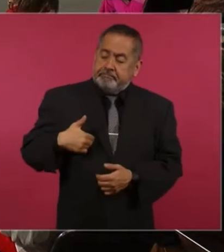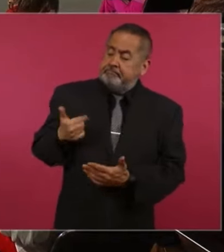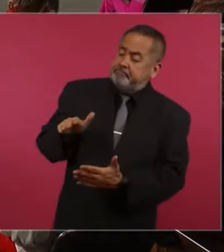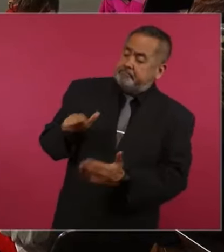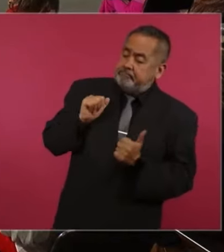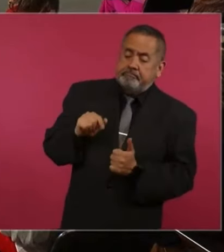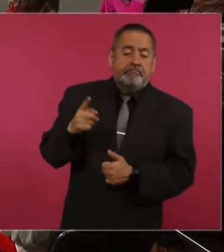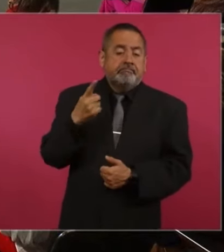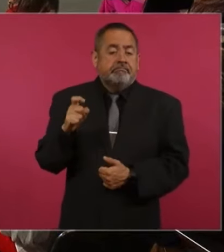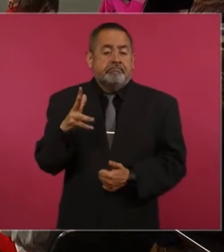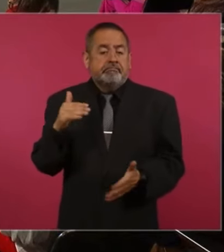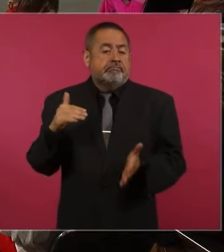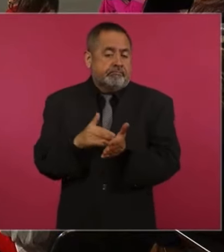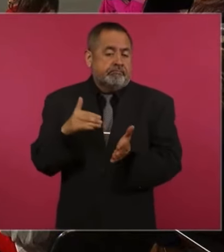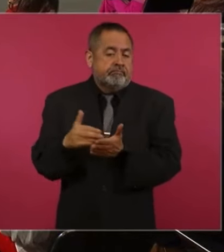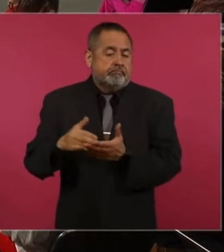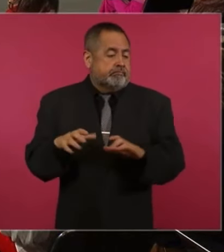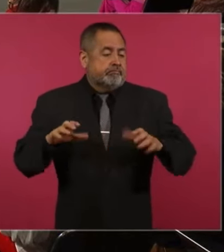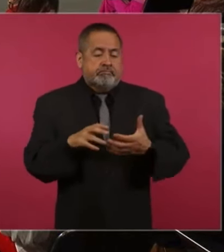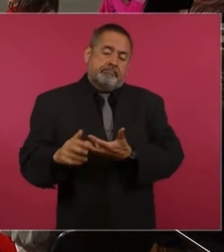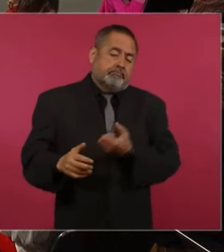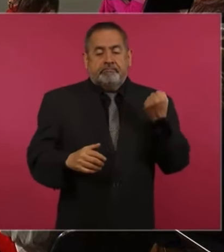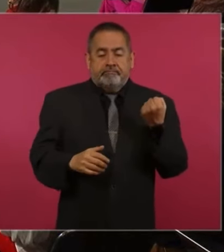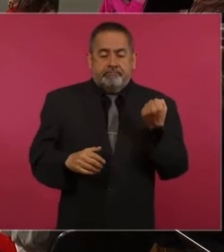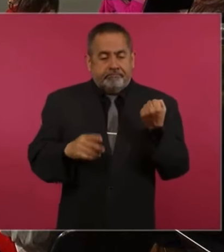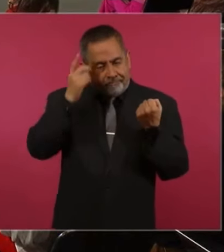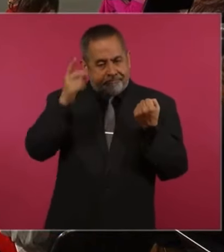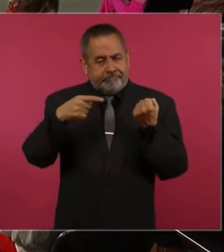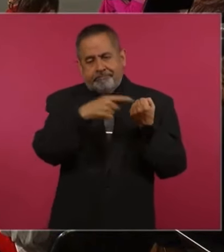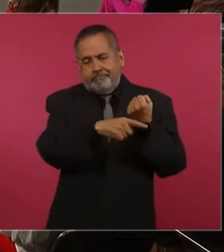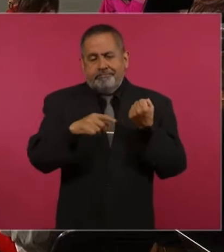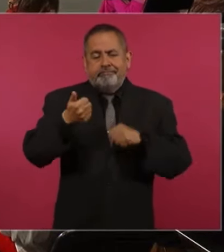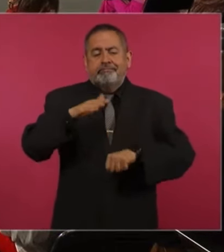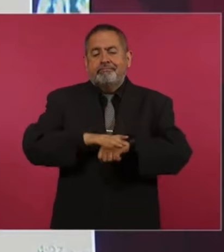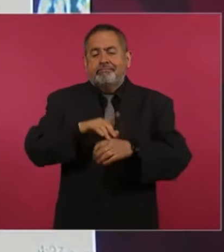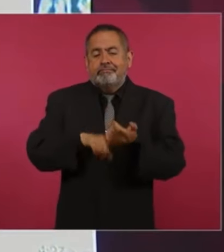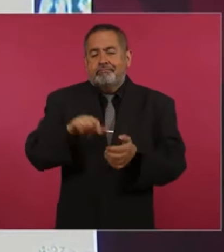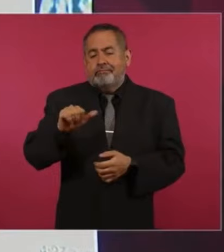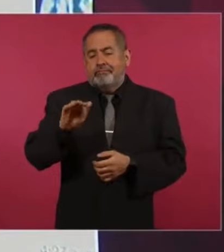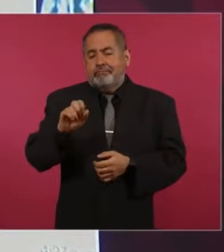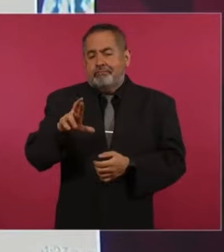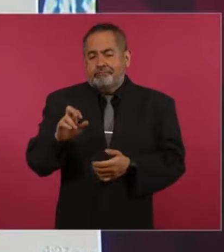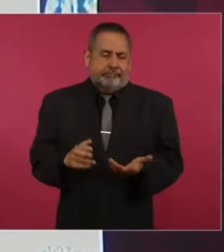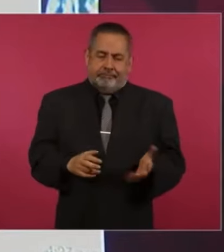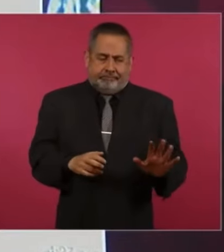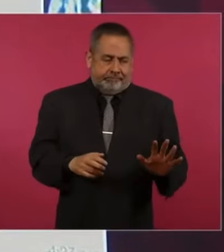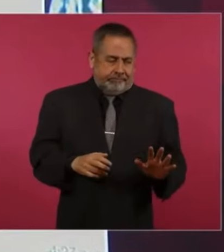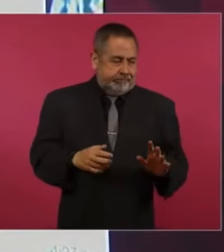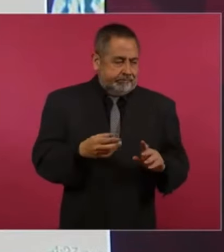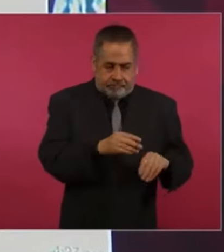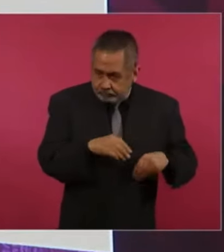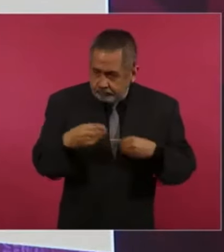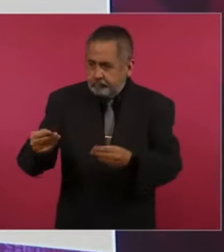de los que administran las AFORES y no de los